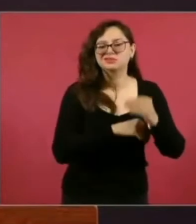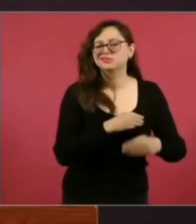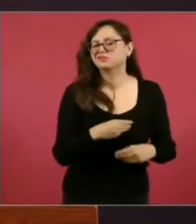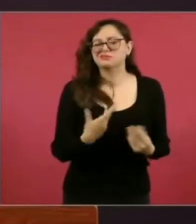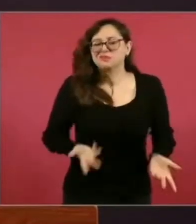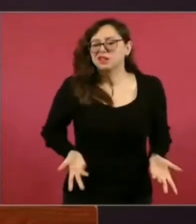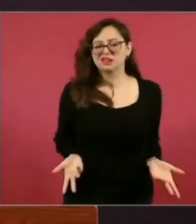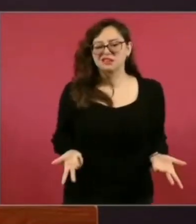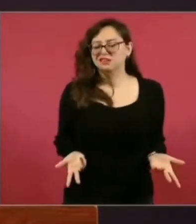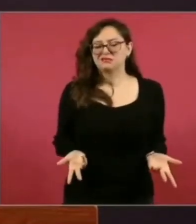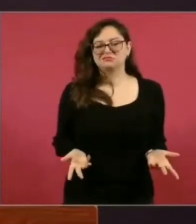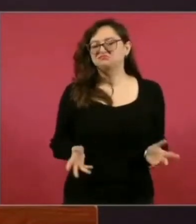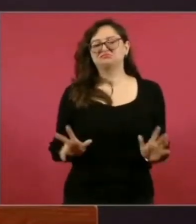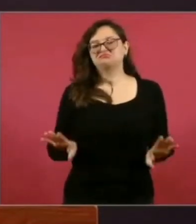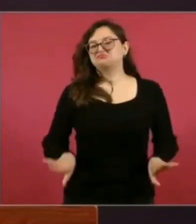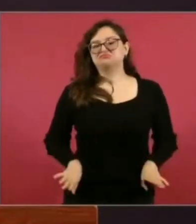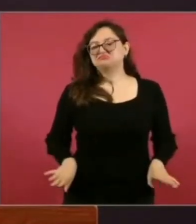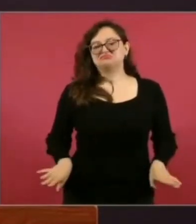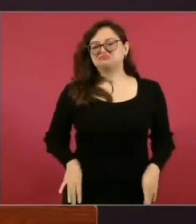y no conviene.